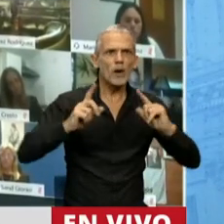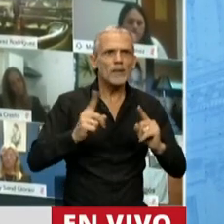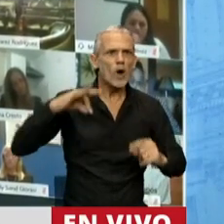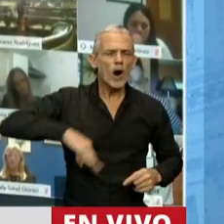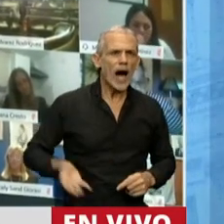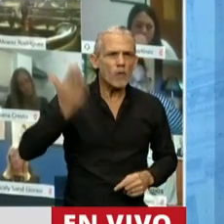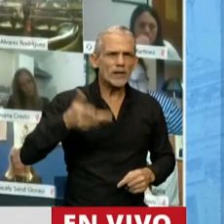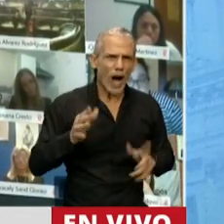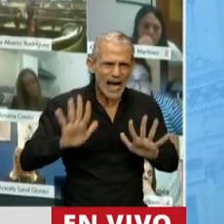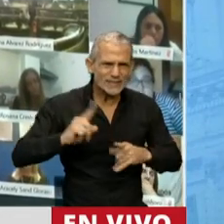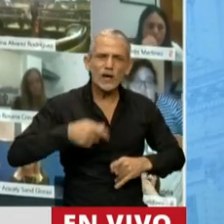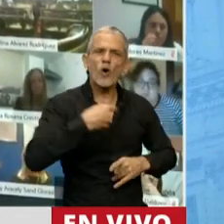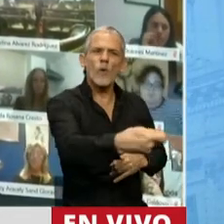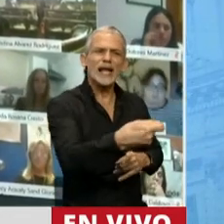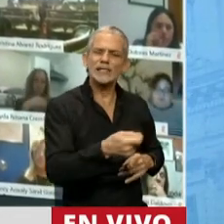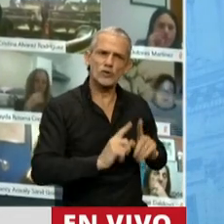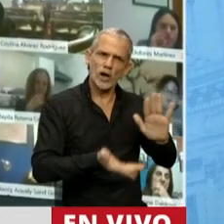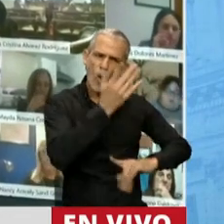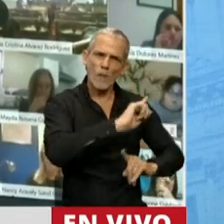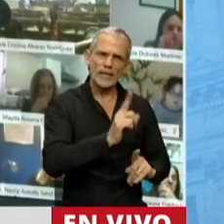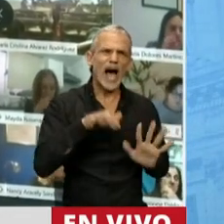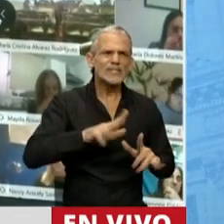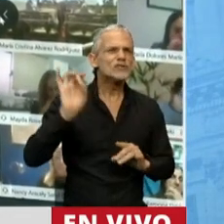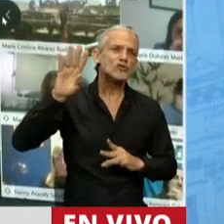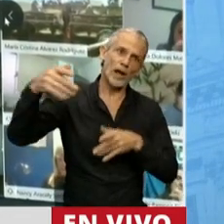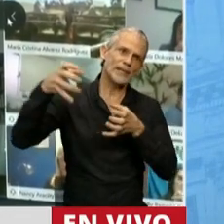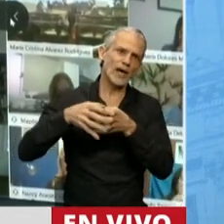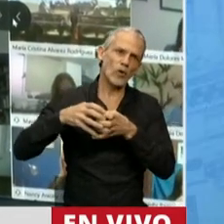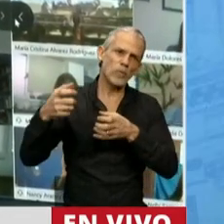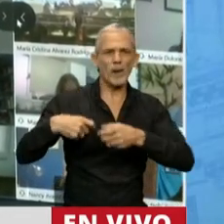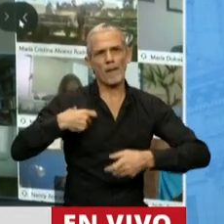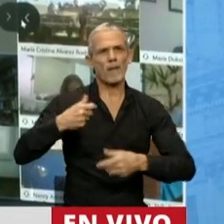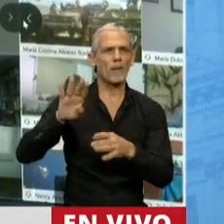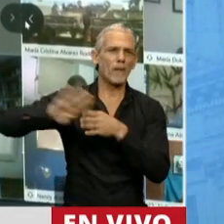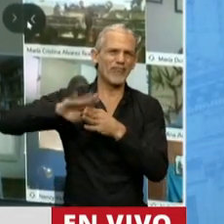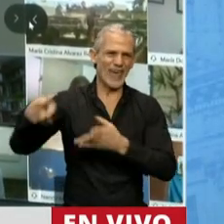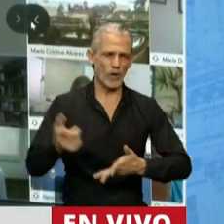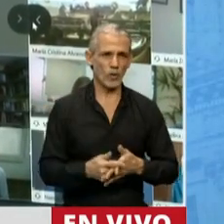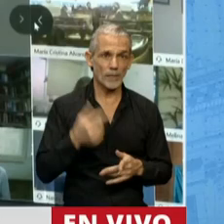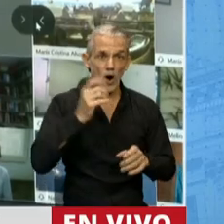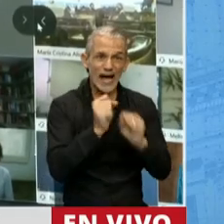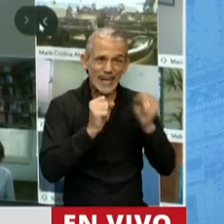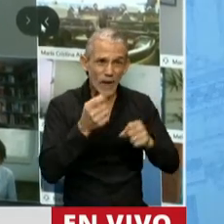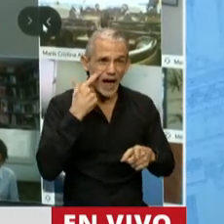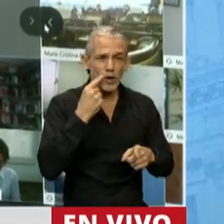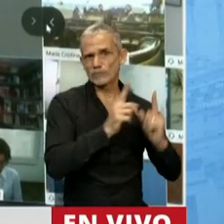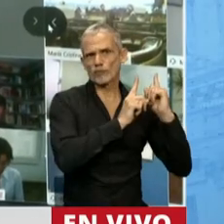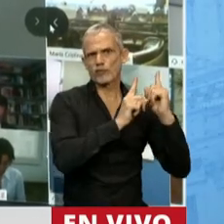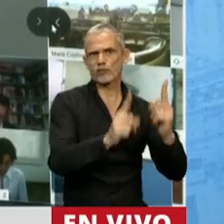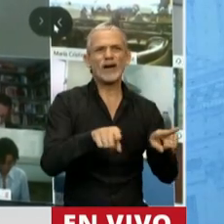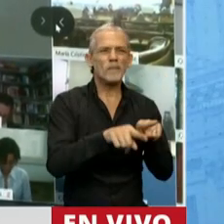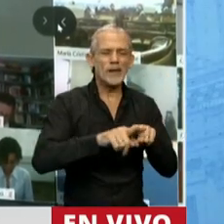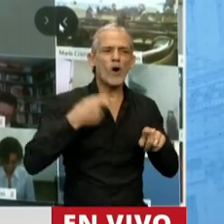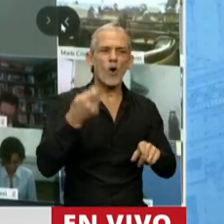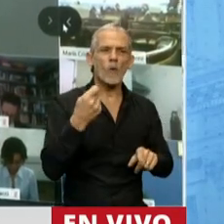aumentan así las jubilaciones? No, esta es la paritaria de BlackRock, pero por supuesto que los trabajadores y trabajadoras tienen los ingresos congelados igual que los